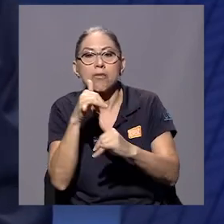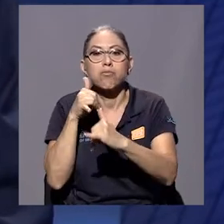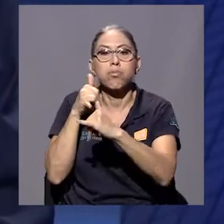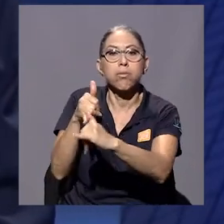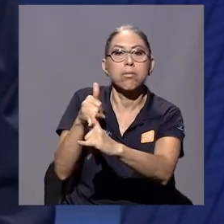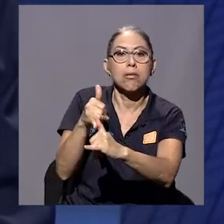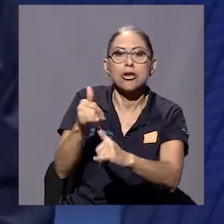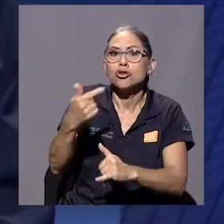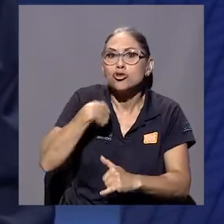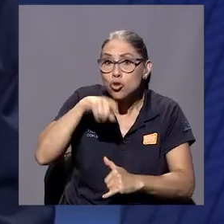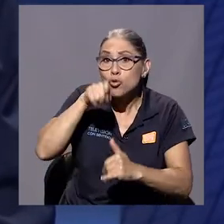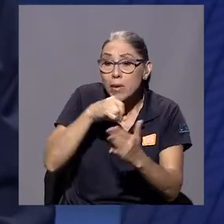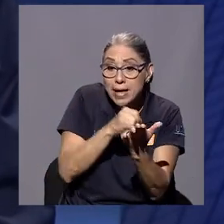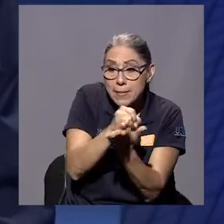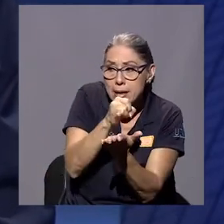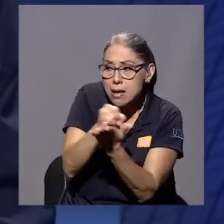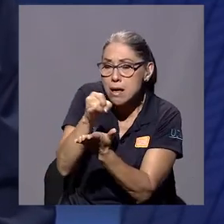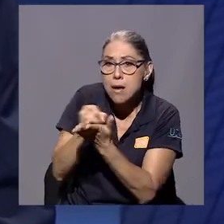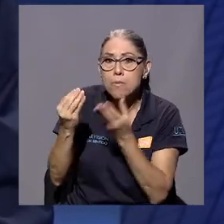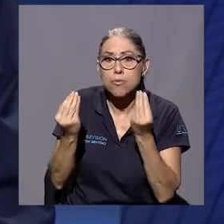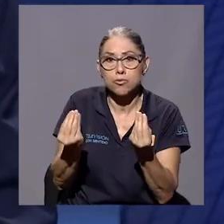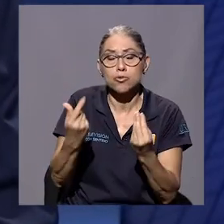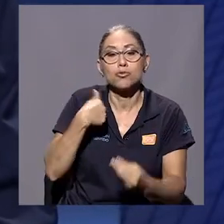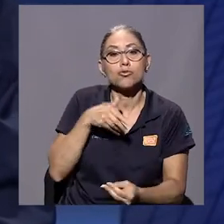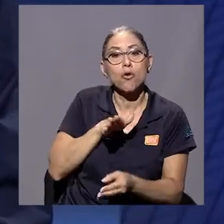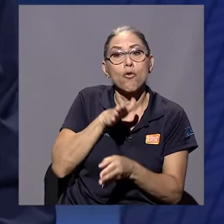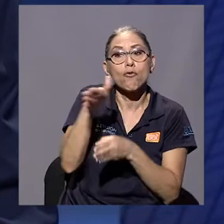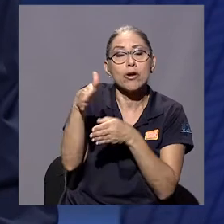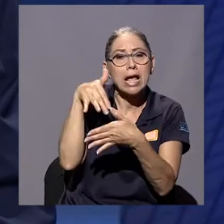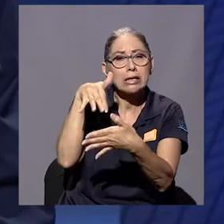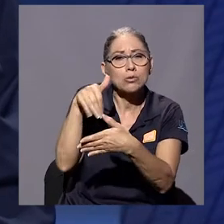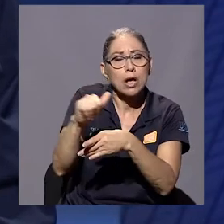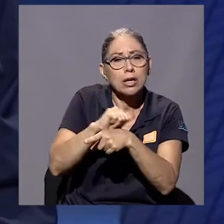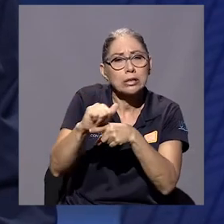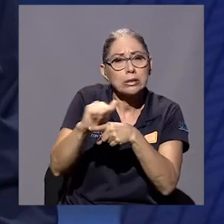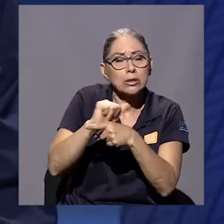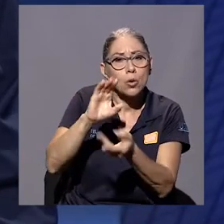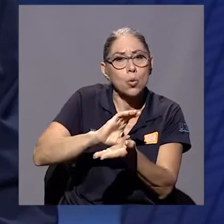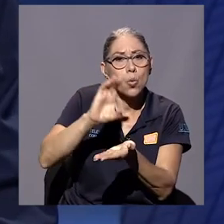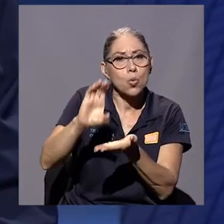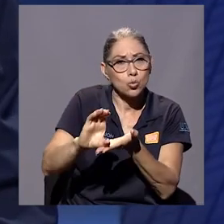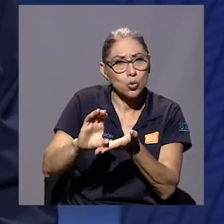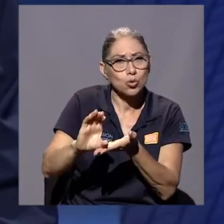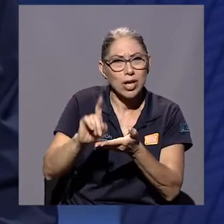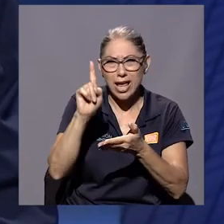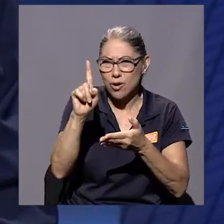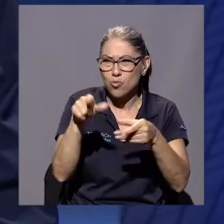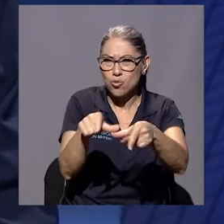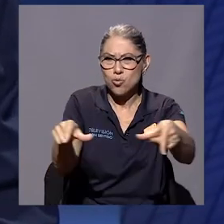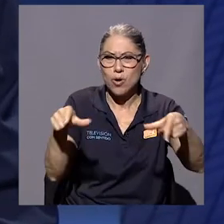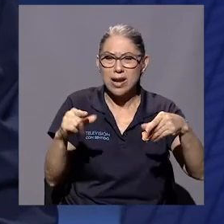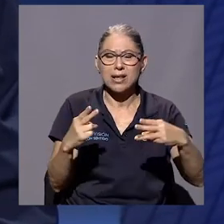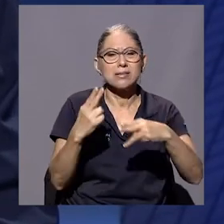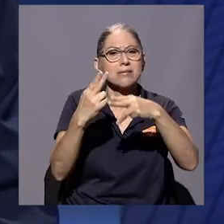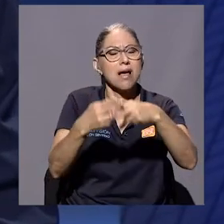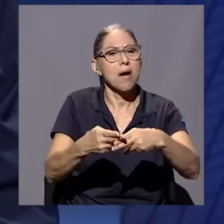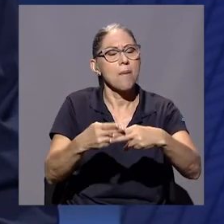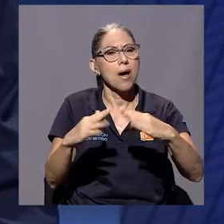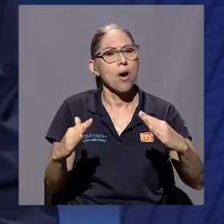documentarme bastante, fui a recibir cursos en un hogar que, hogares